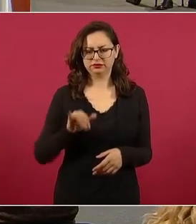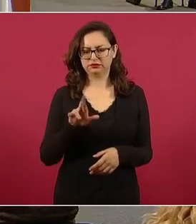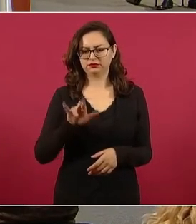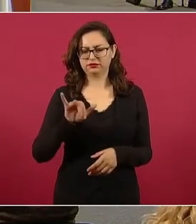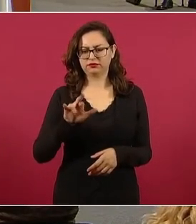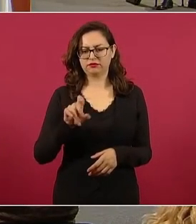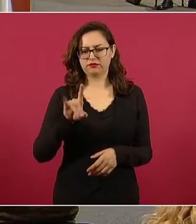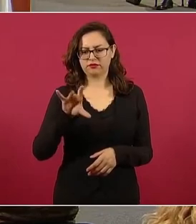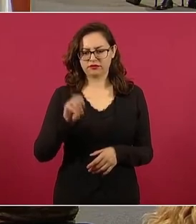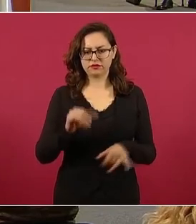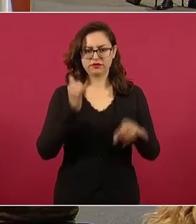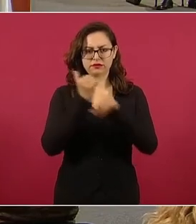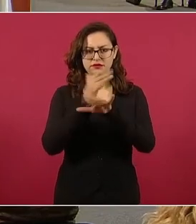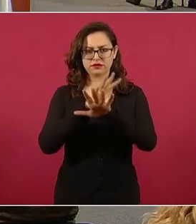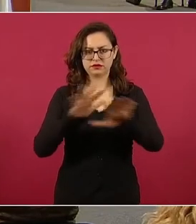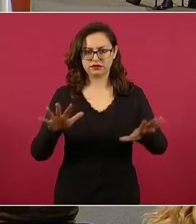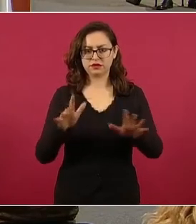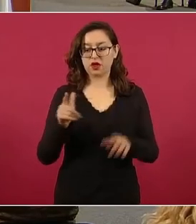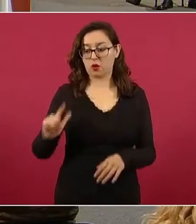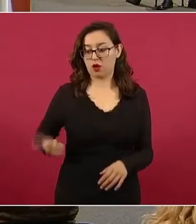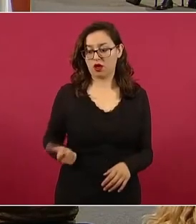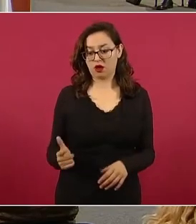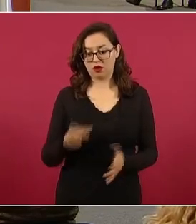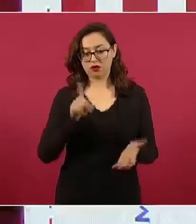Desarticulada aquí, en Guanajuato.